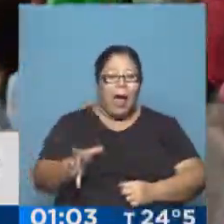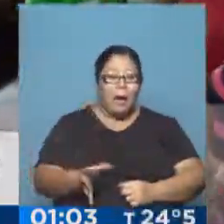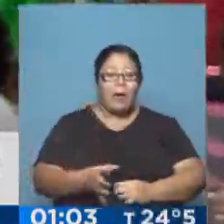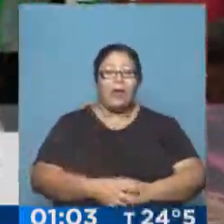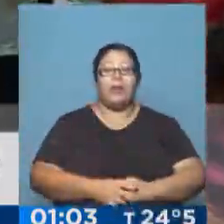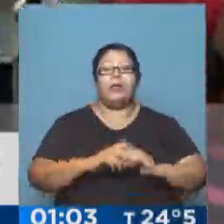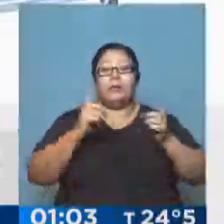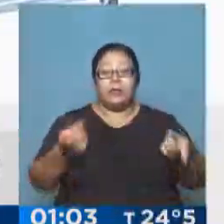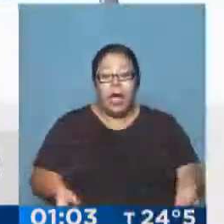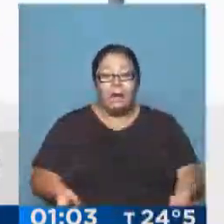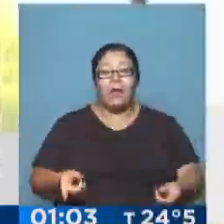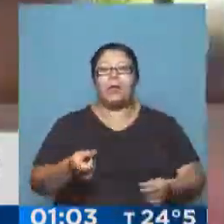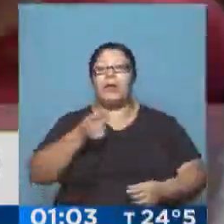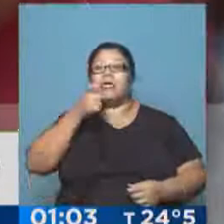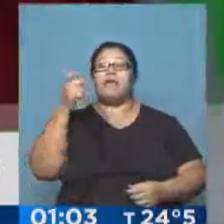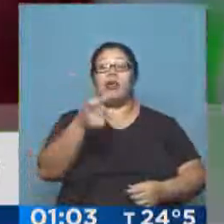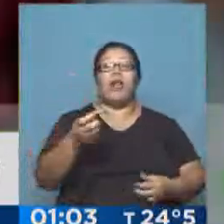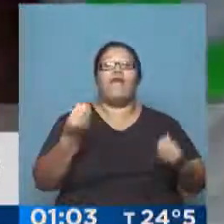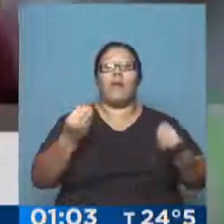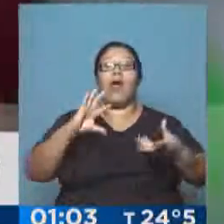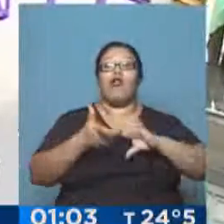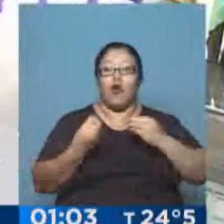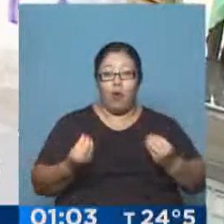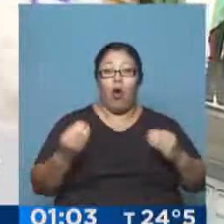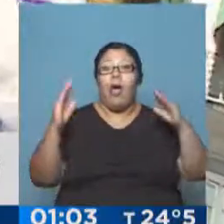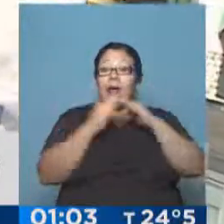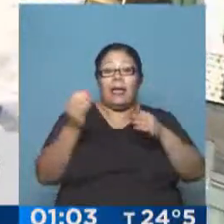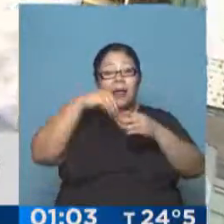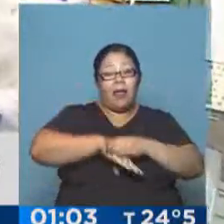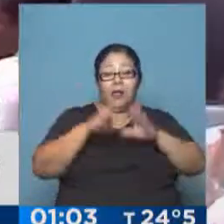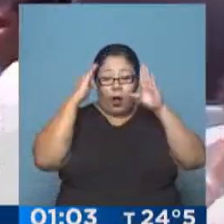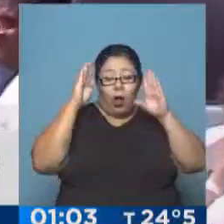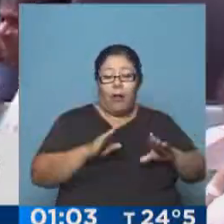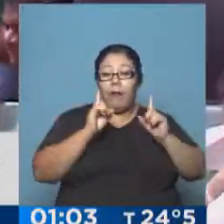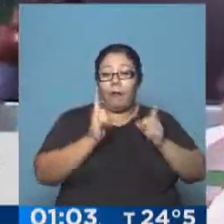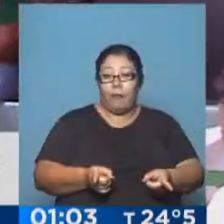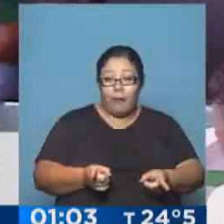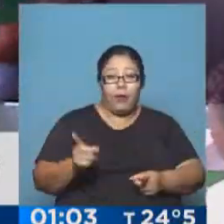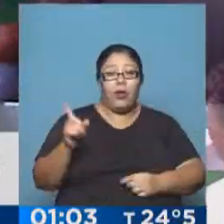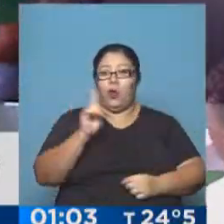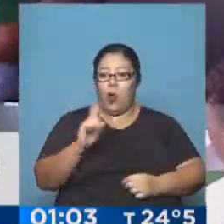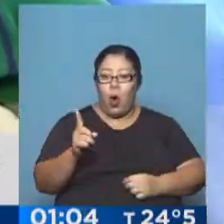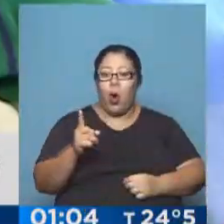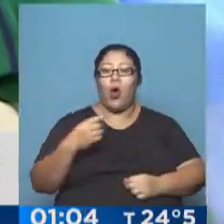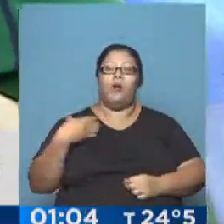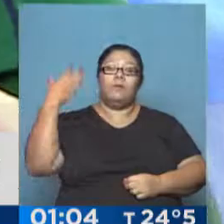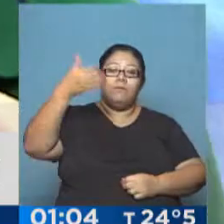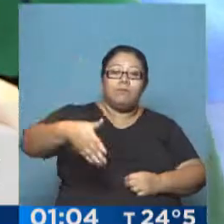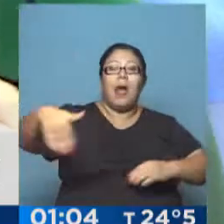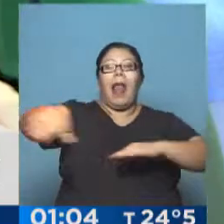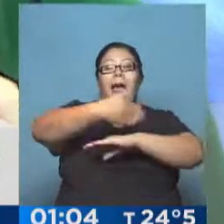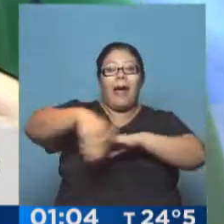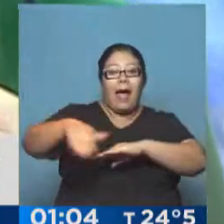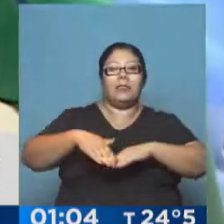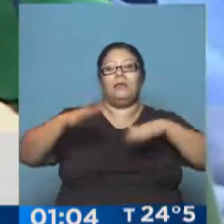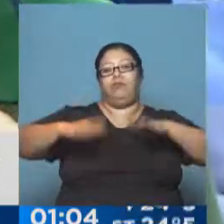responderle no es con miedo quedándonos en casa, por más protocolo que pongan, sino estando en la calle pacíficamente mostrando que